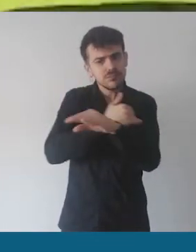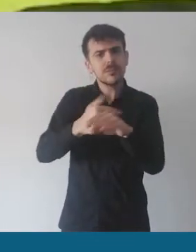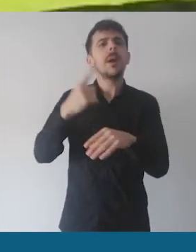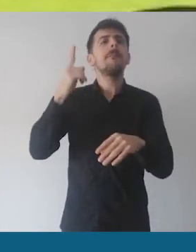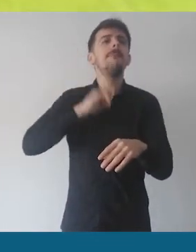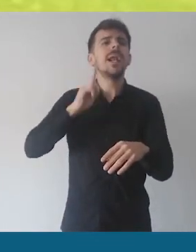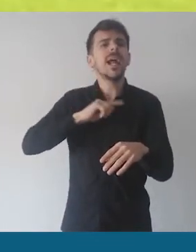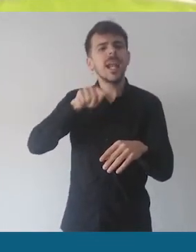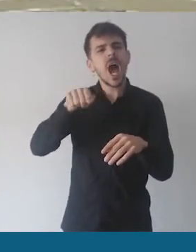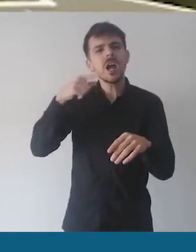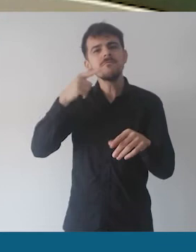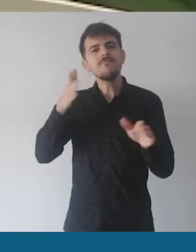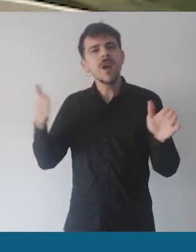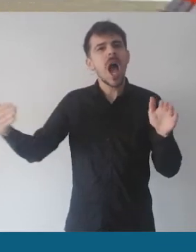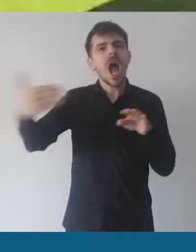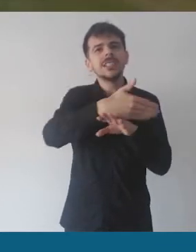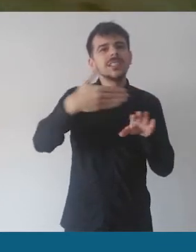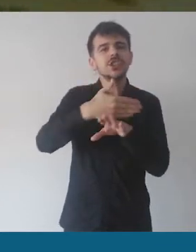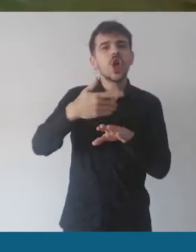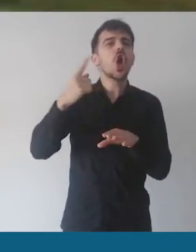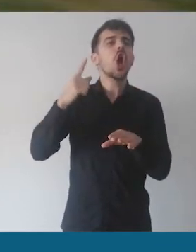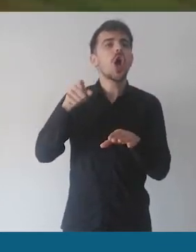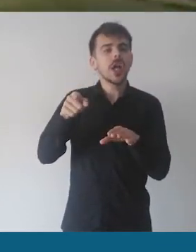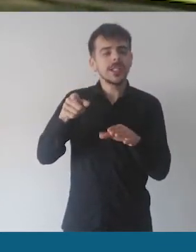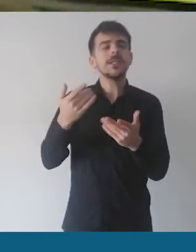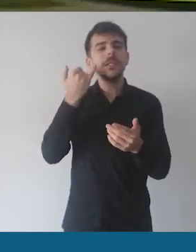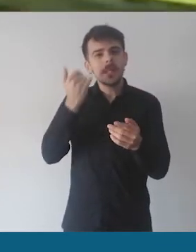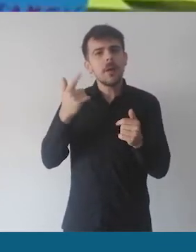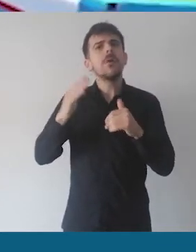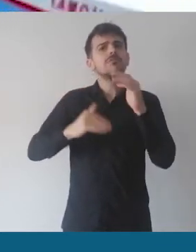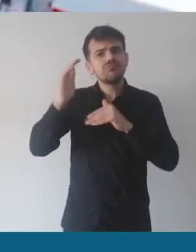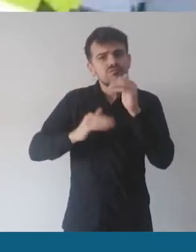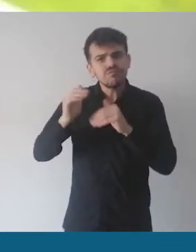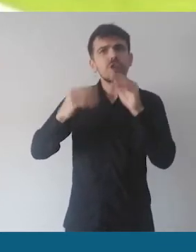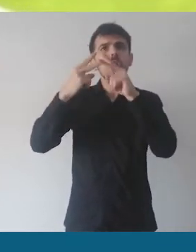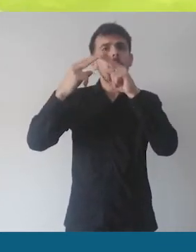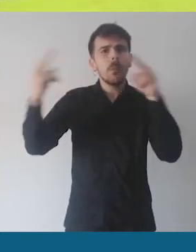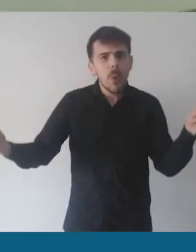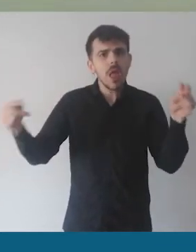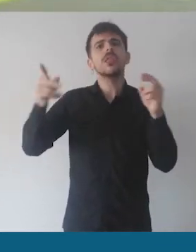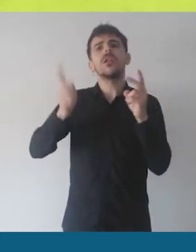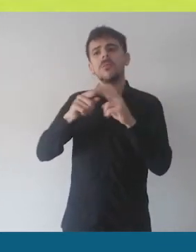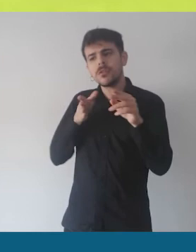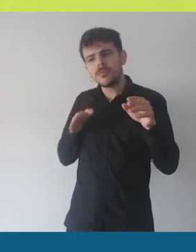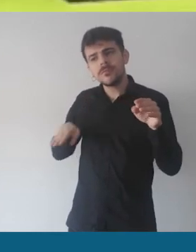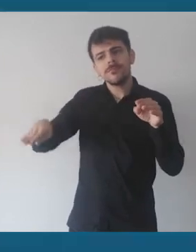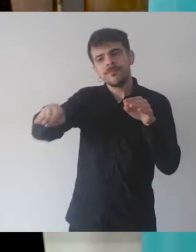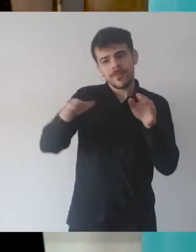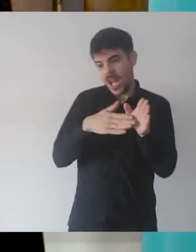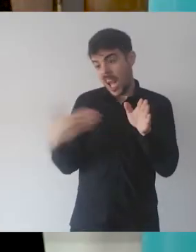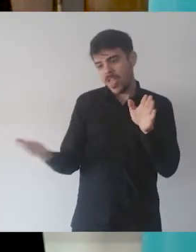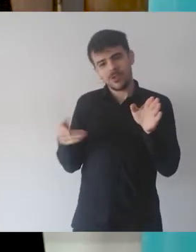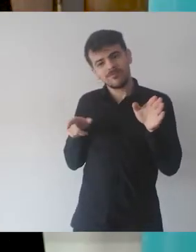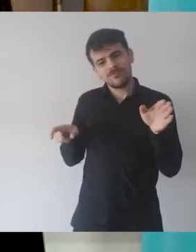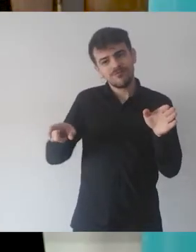a comenzar. El proyecto incluye puentes, colectoras y obras complementarias a lo largo de 4 kilómetros, y ocupando alrededor de